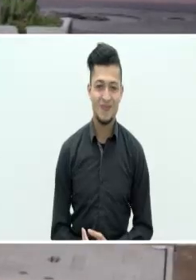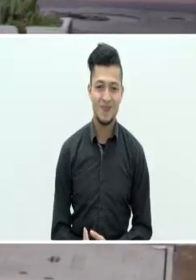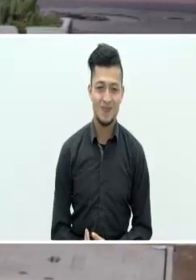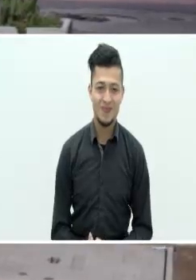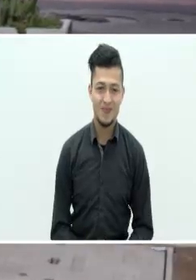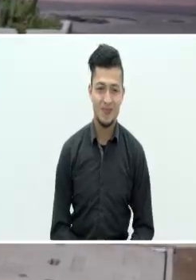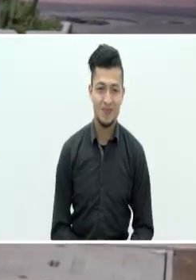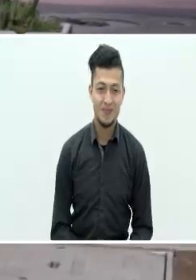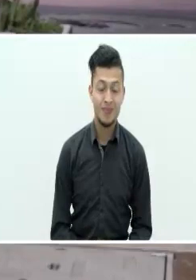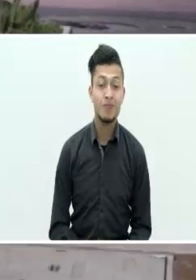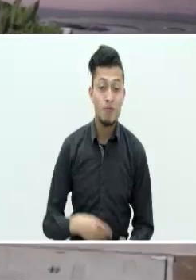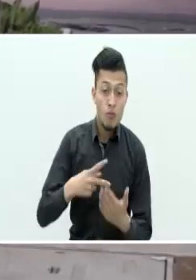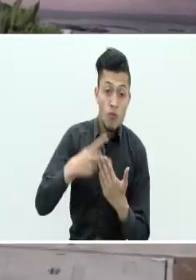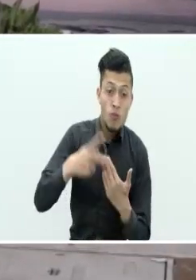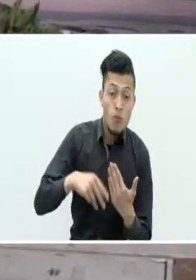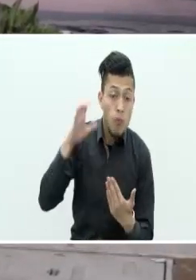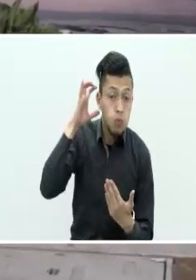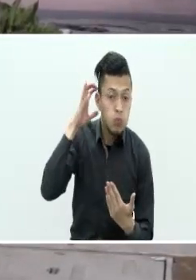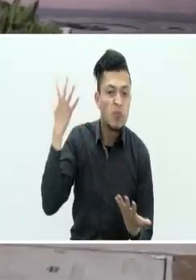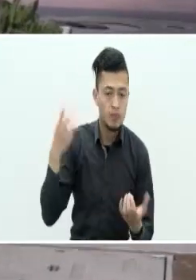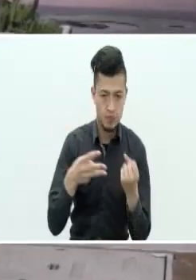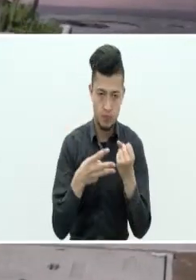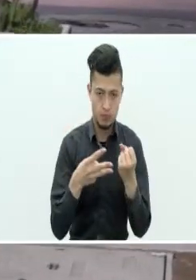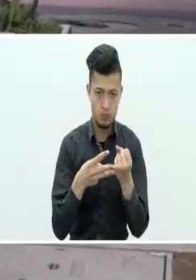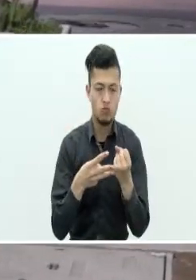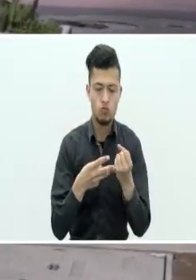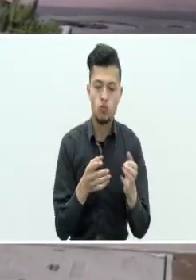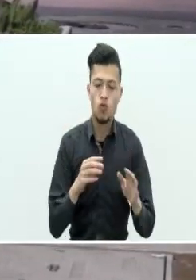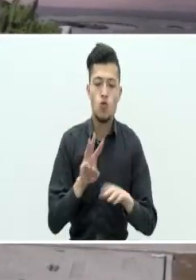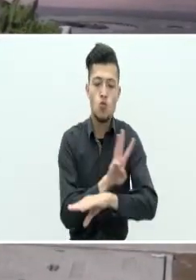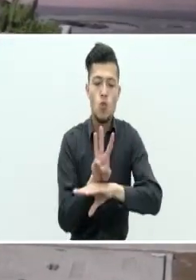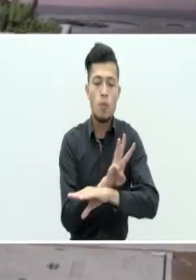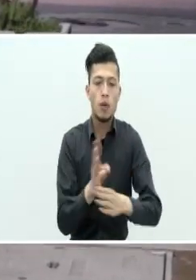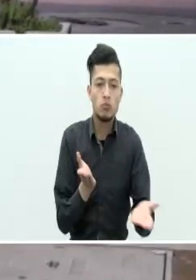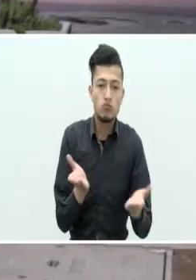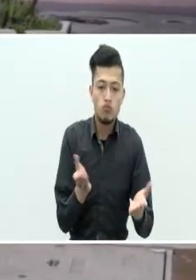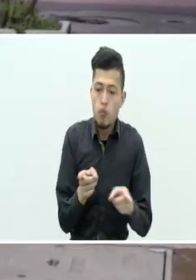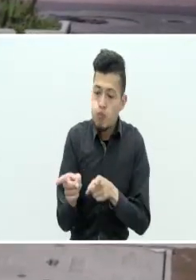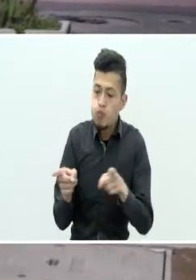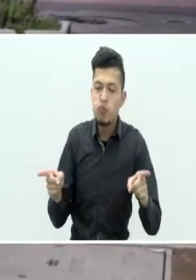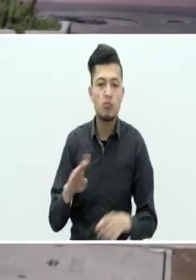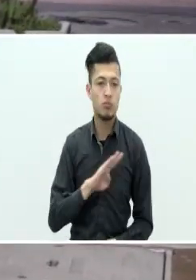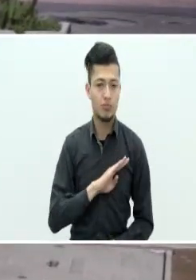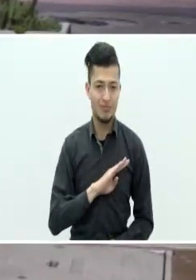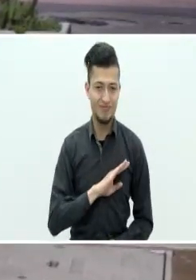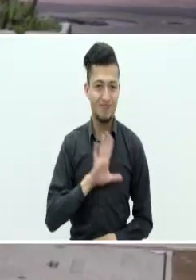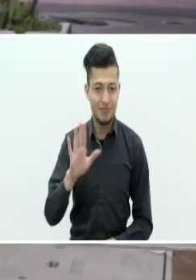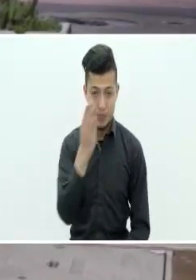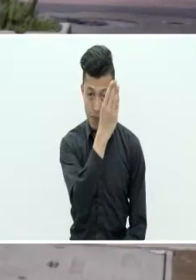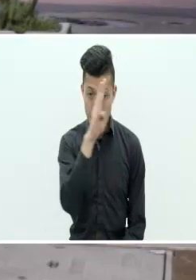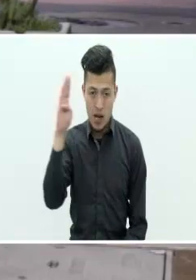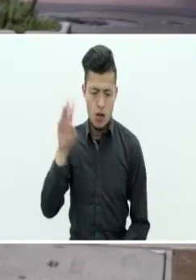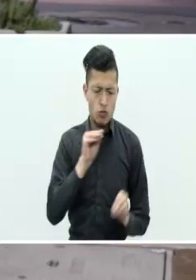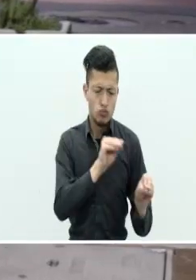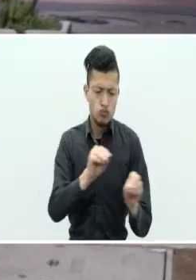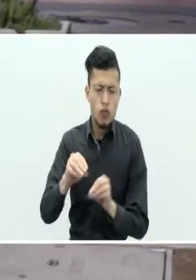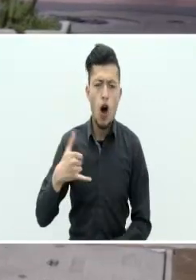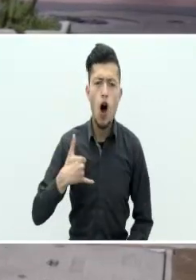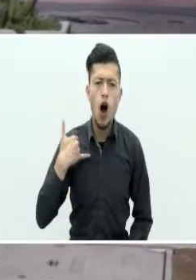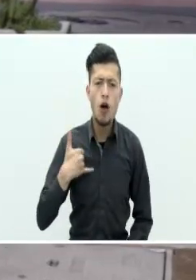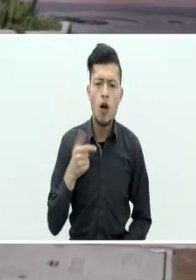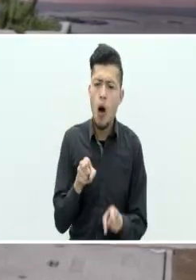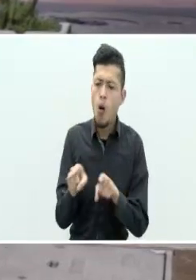El proyecto SENA Amazon Web Services Educate junto a la Alcaldía de Barranquilla están capacitando a jóvenes en 12